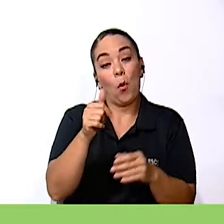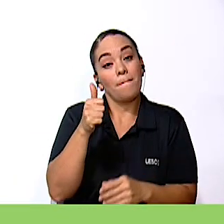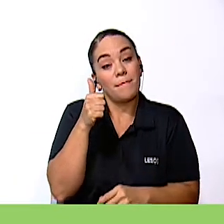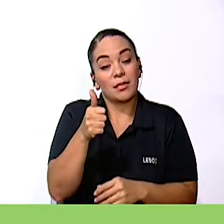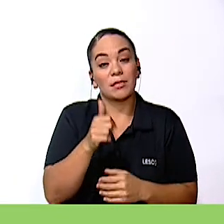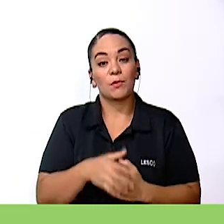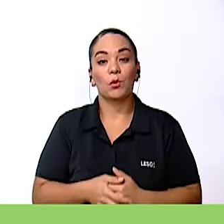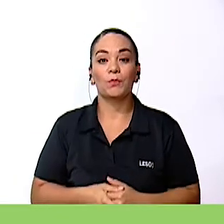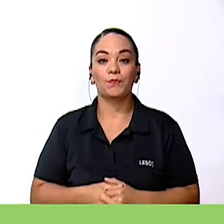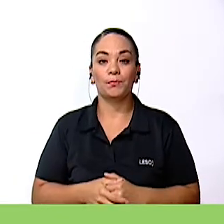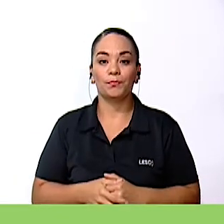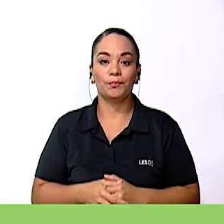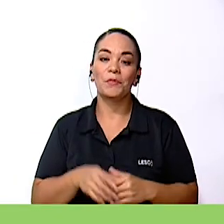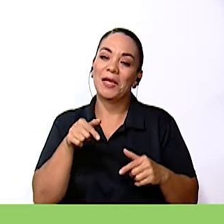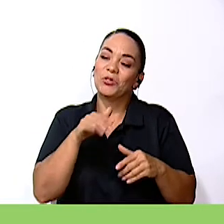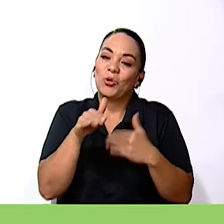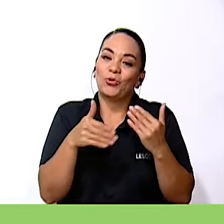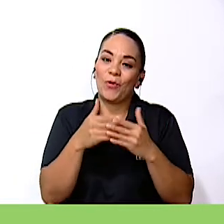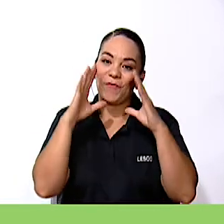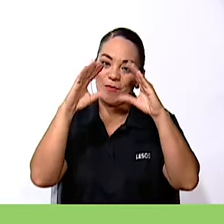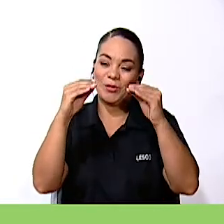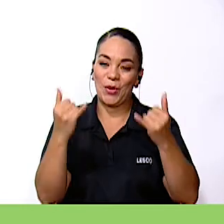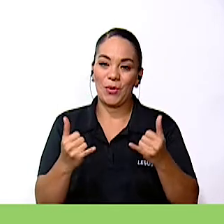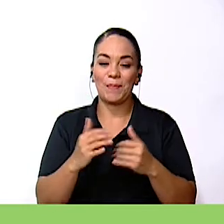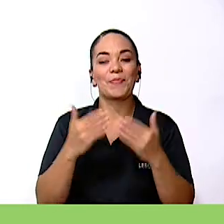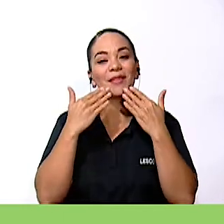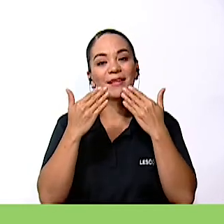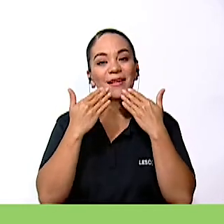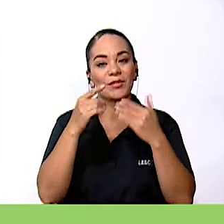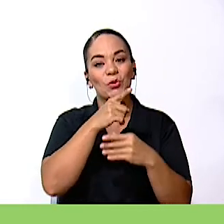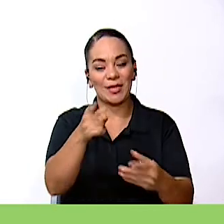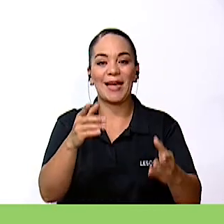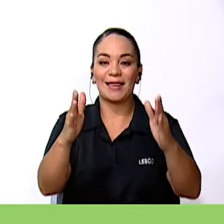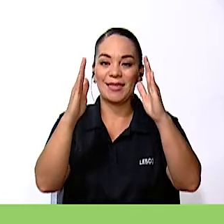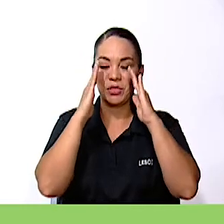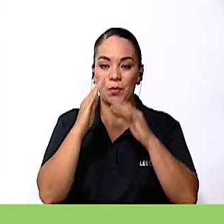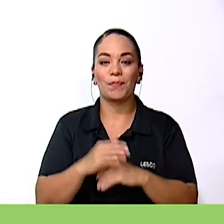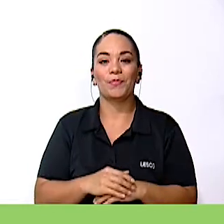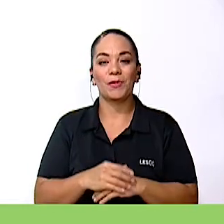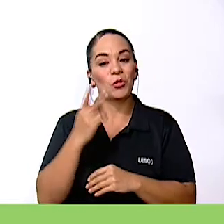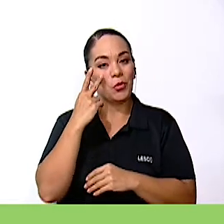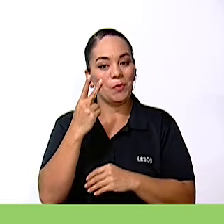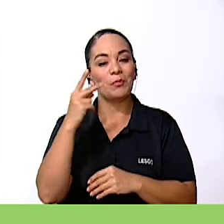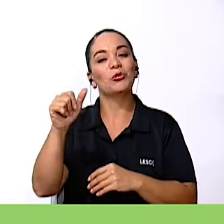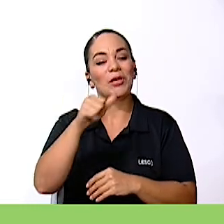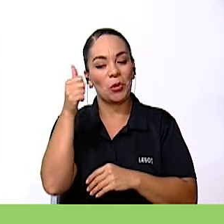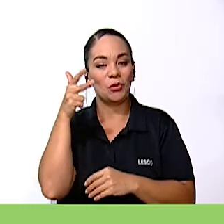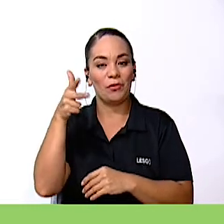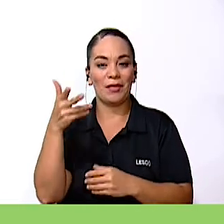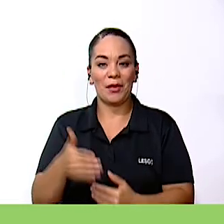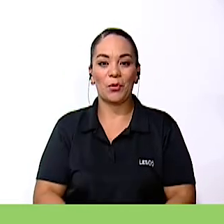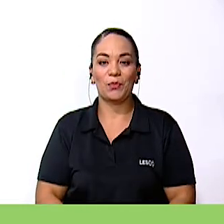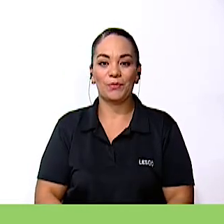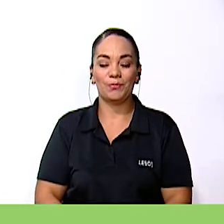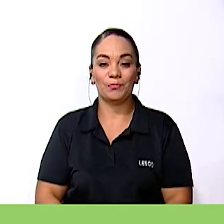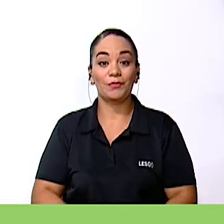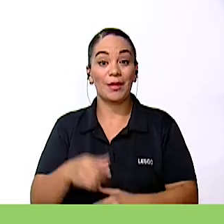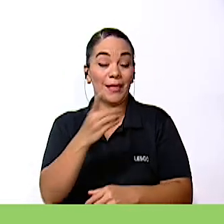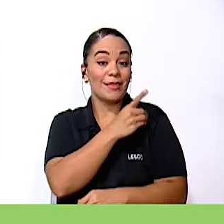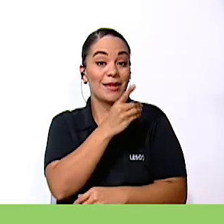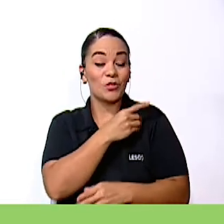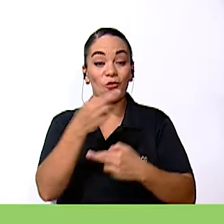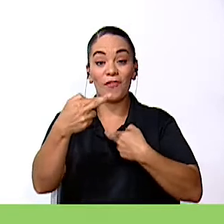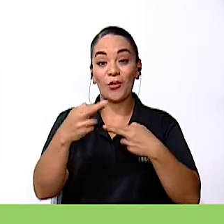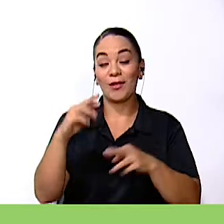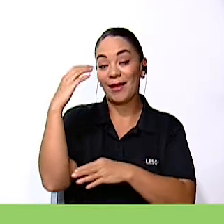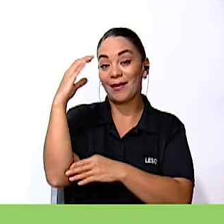Eso ha sido todo por ahora Agradezco mucho su atención Y esperamos vernos En otro video Desde la dirección regional